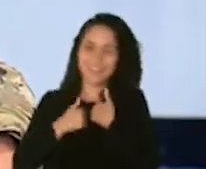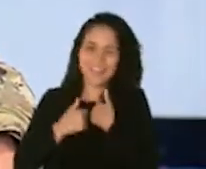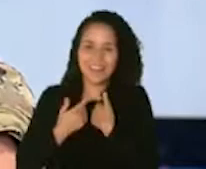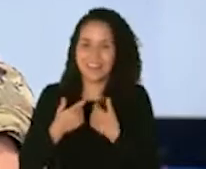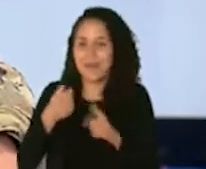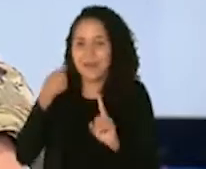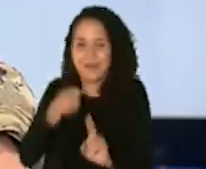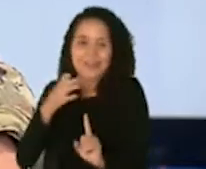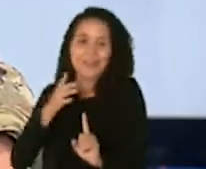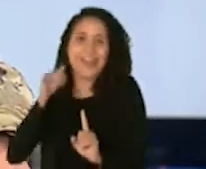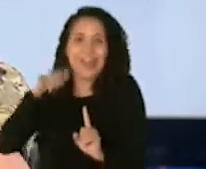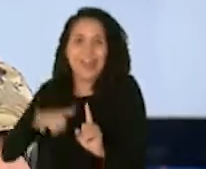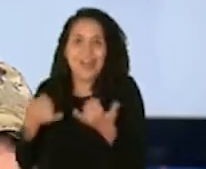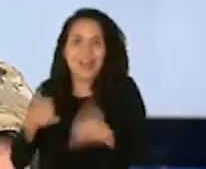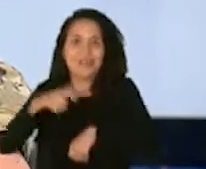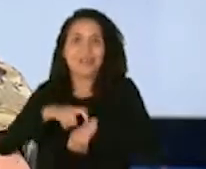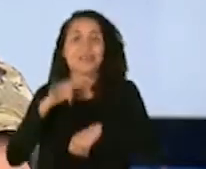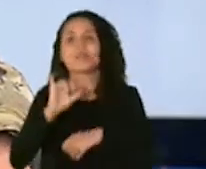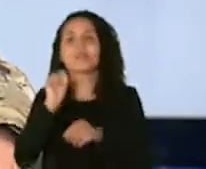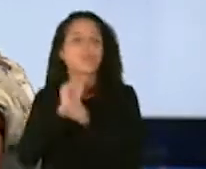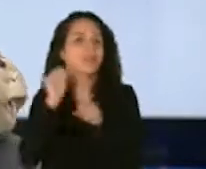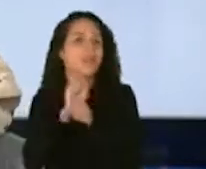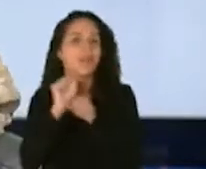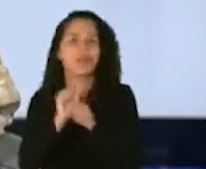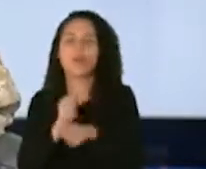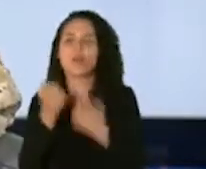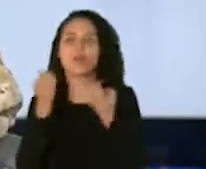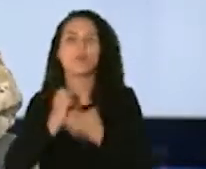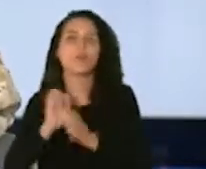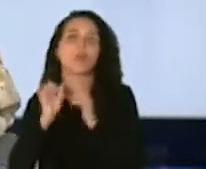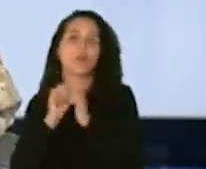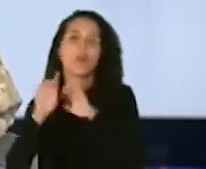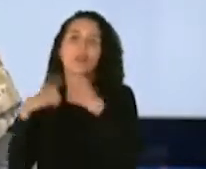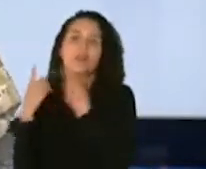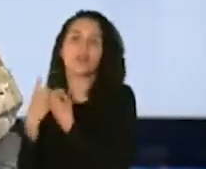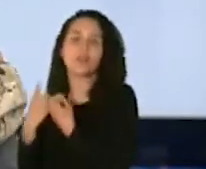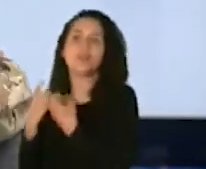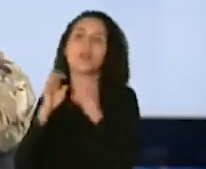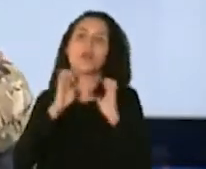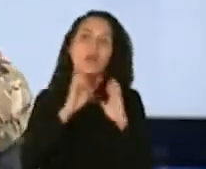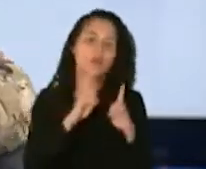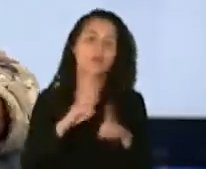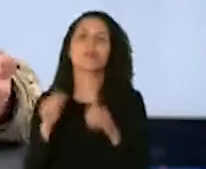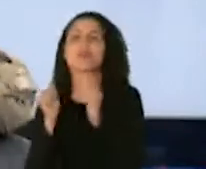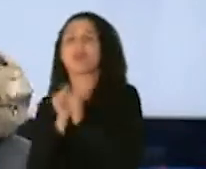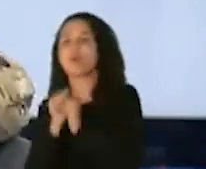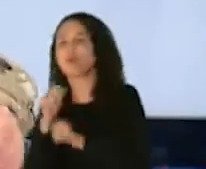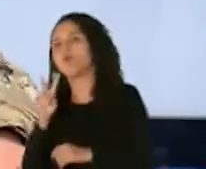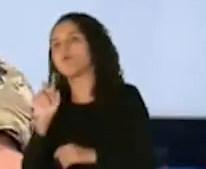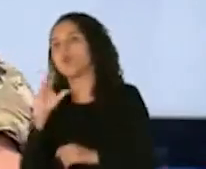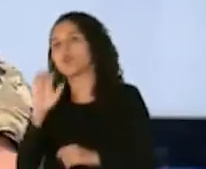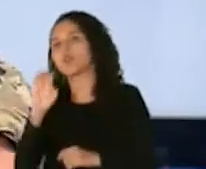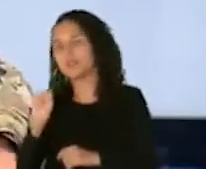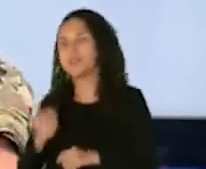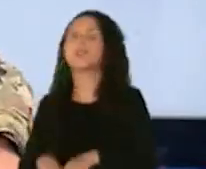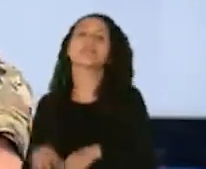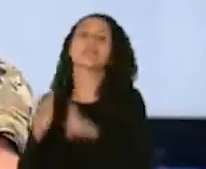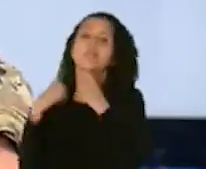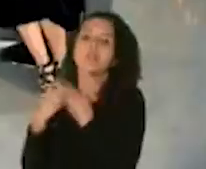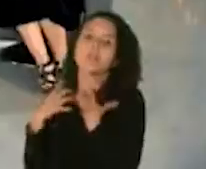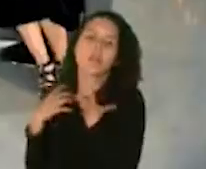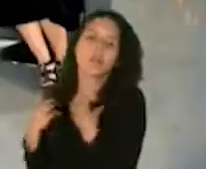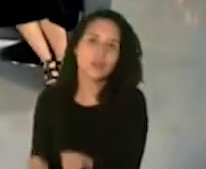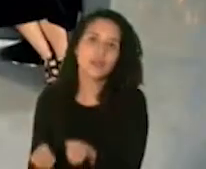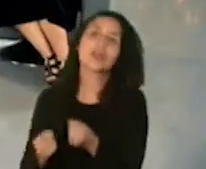siglo. Es un trabajo y un esfuerzo con el Departamento de Educación, con voces del Departamento de Salud,